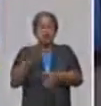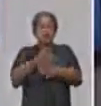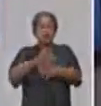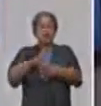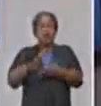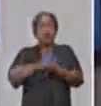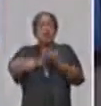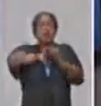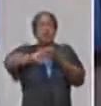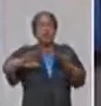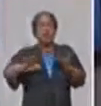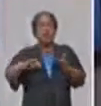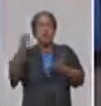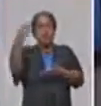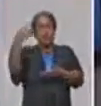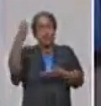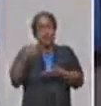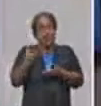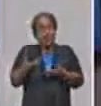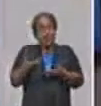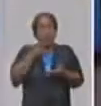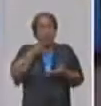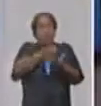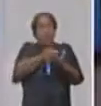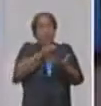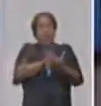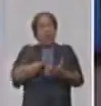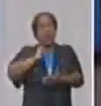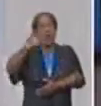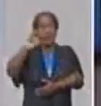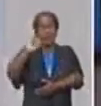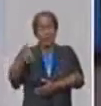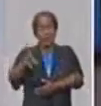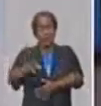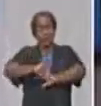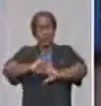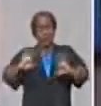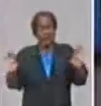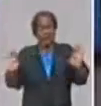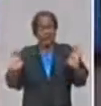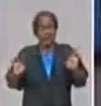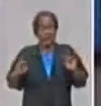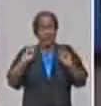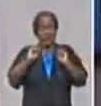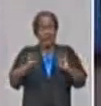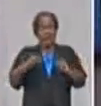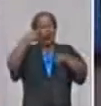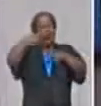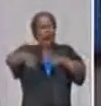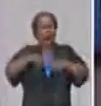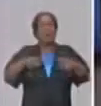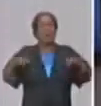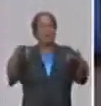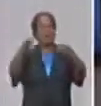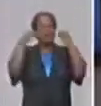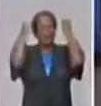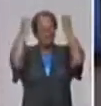los préstamos, los créditos externos, que hay que pagarlo con exportaciones. De todas maneras, o sea, bueno, eso da para otra mesa redonda.